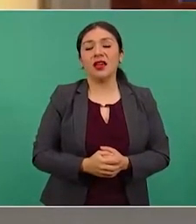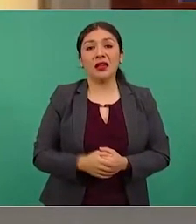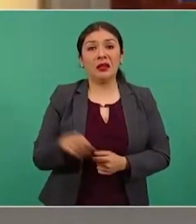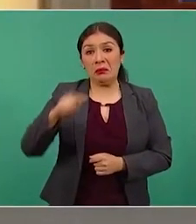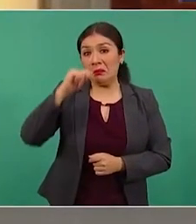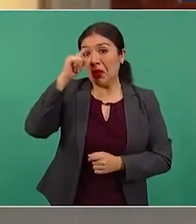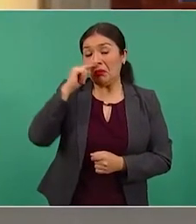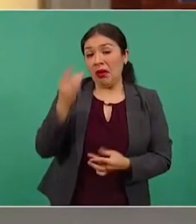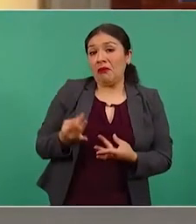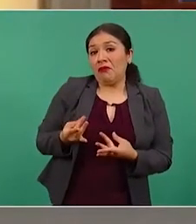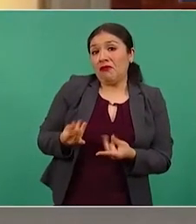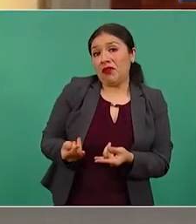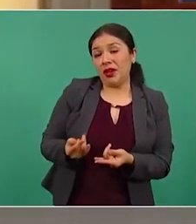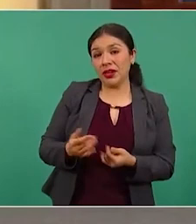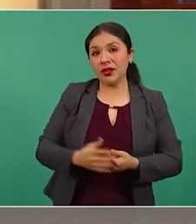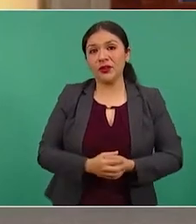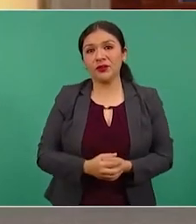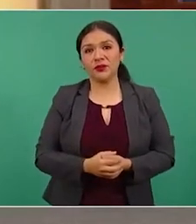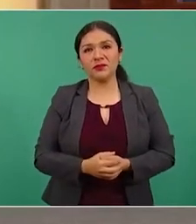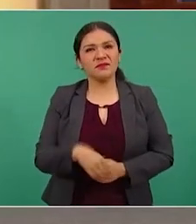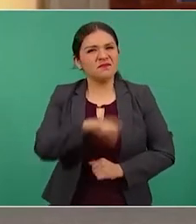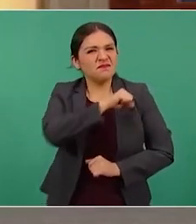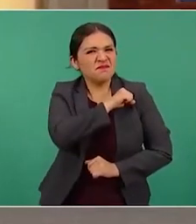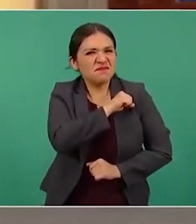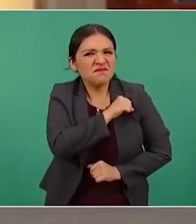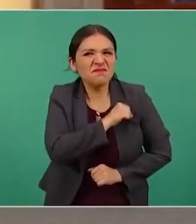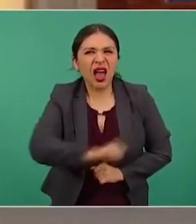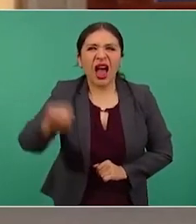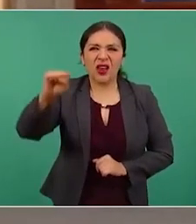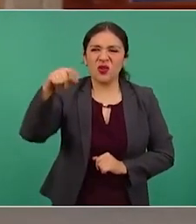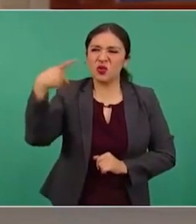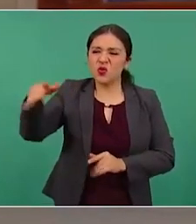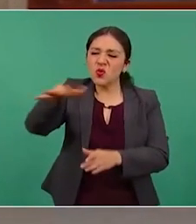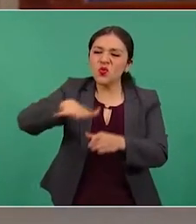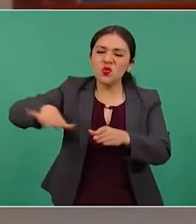refinado, tirano de tu tierra,